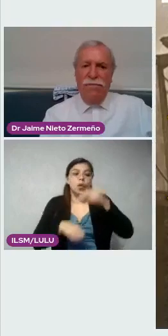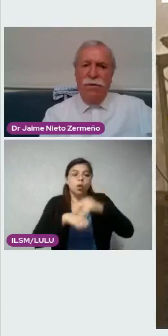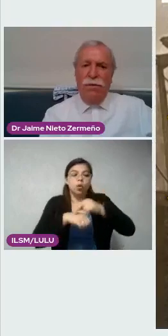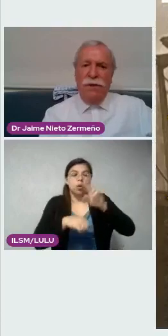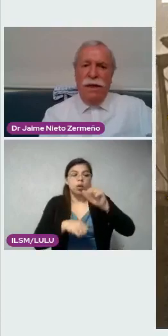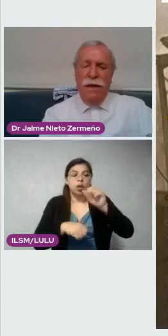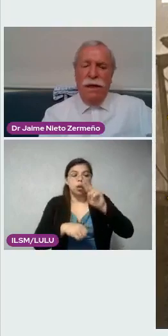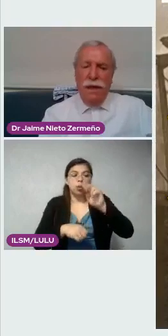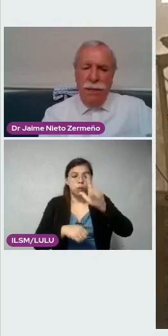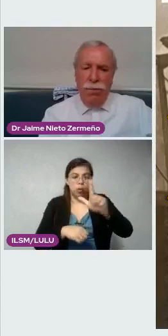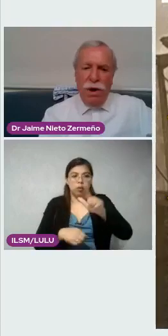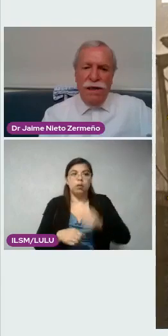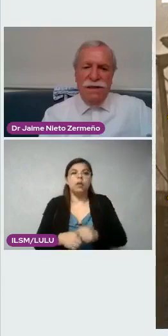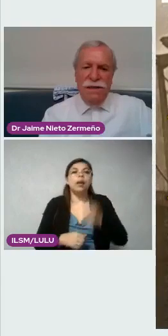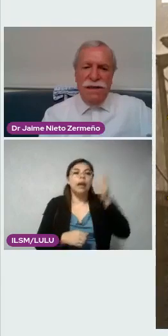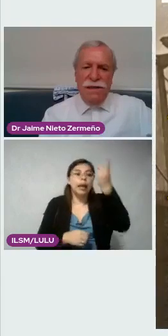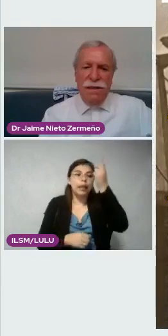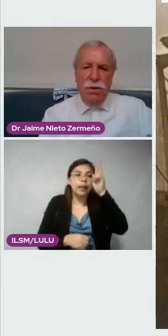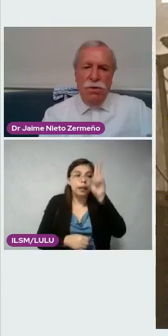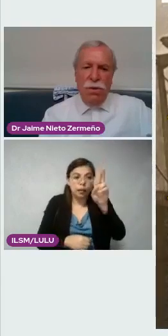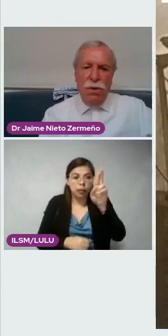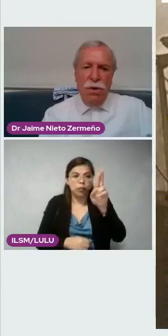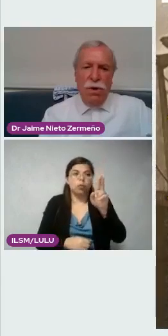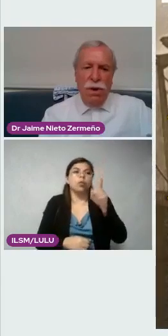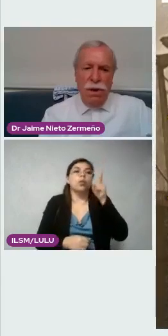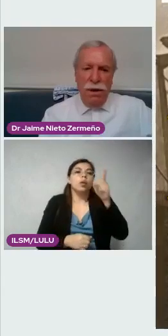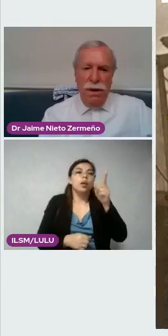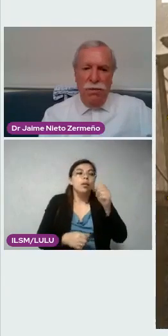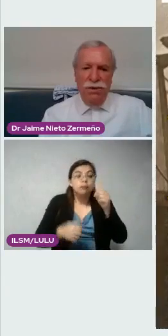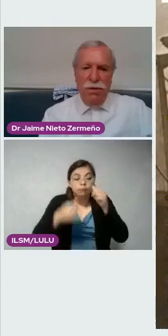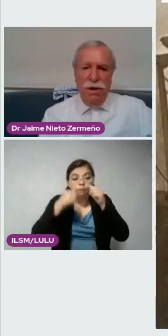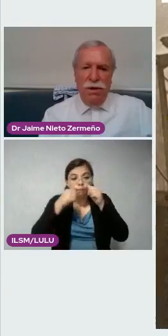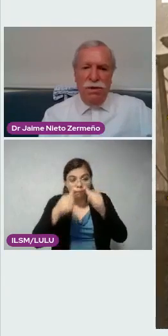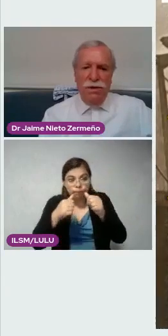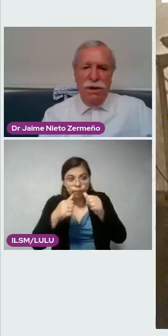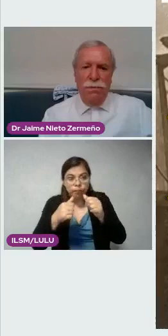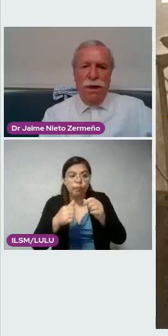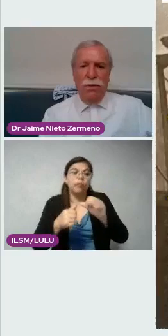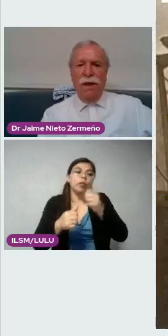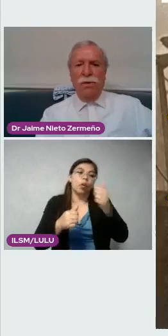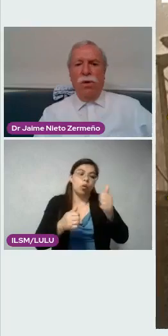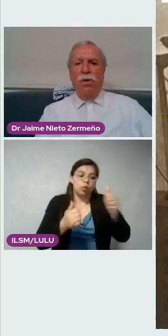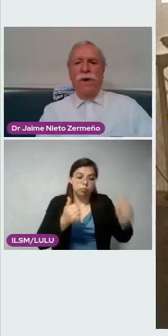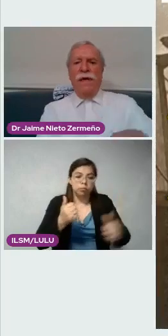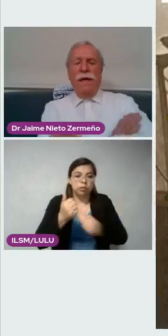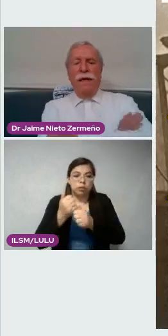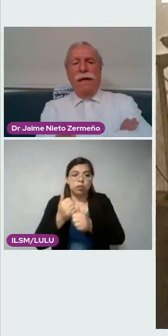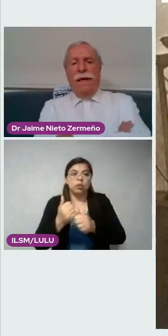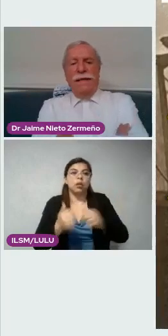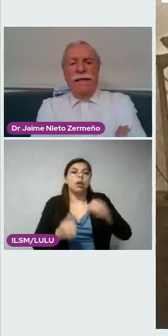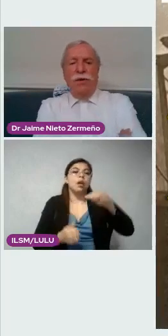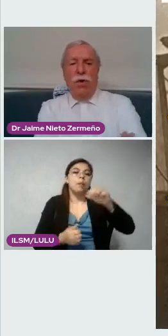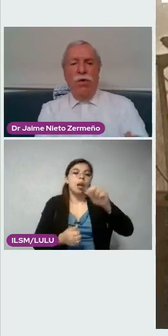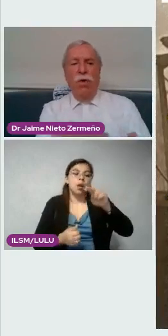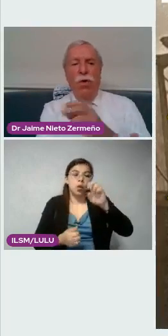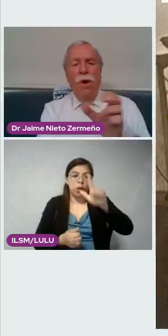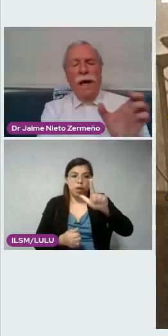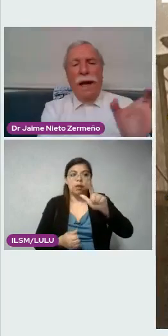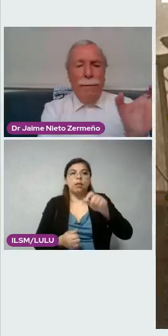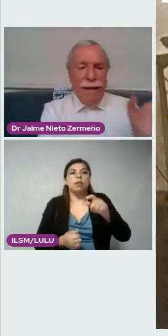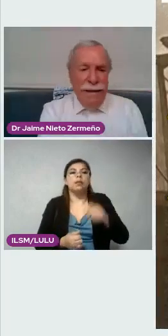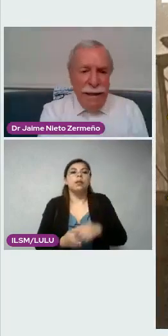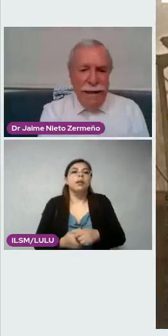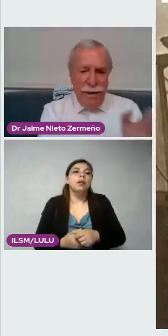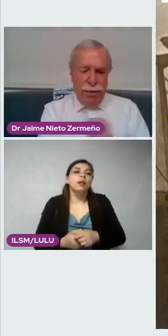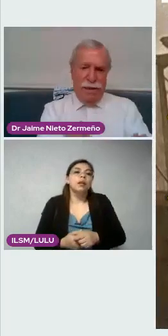director de la facultad, y por la insistencia del doctor Luis Torregrosa y Manuel Torroella, que se introdujo